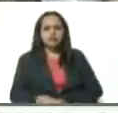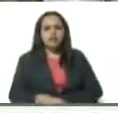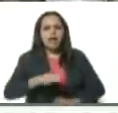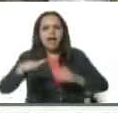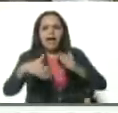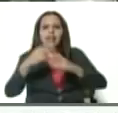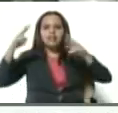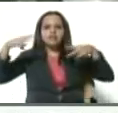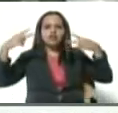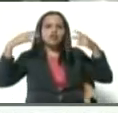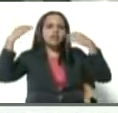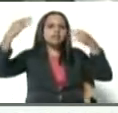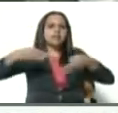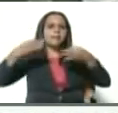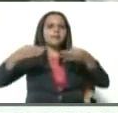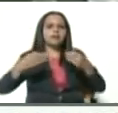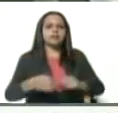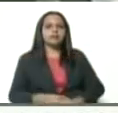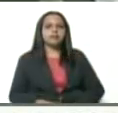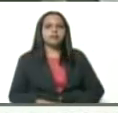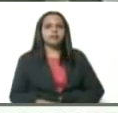Hasta la victoria siempre.